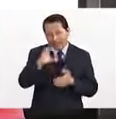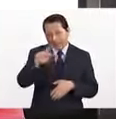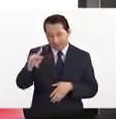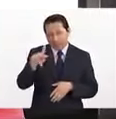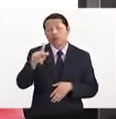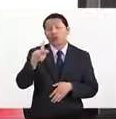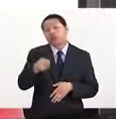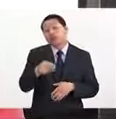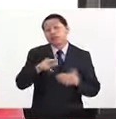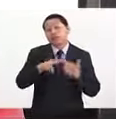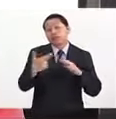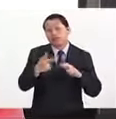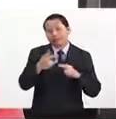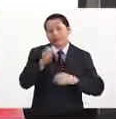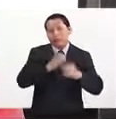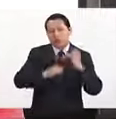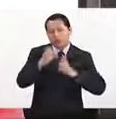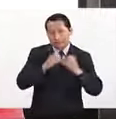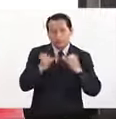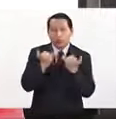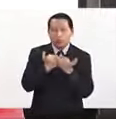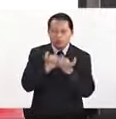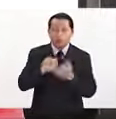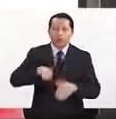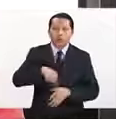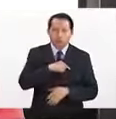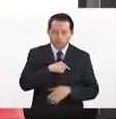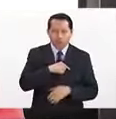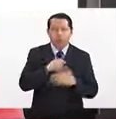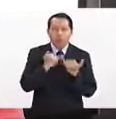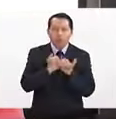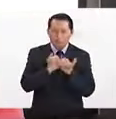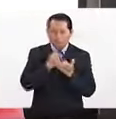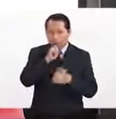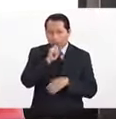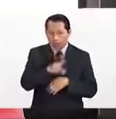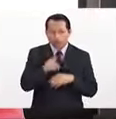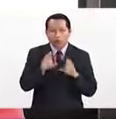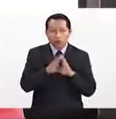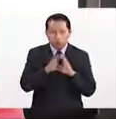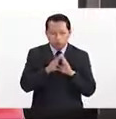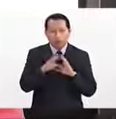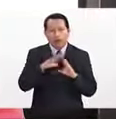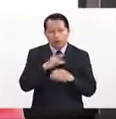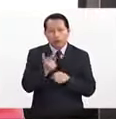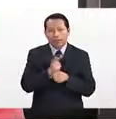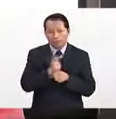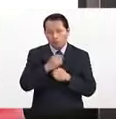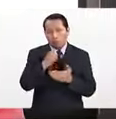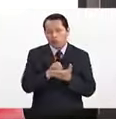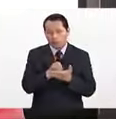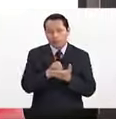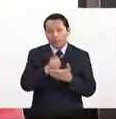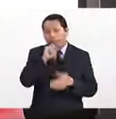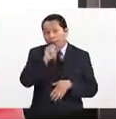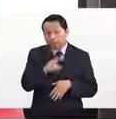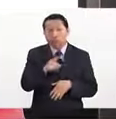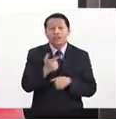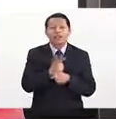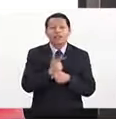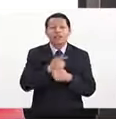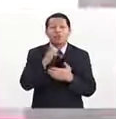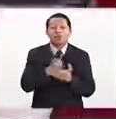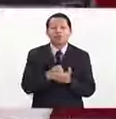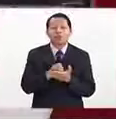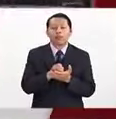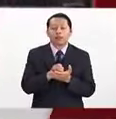relaciones comerciales, y ahí estamos nosotros formando una sola carrera en el licenciado en Economía. El licenciado en